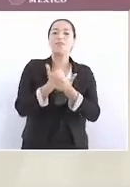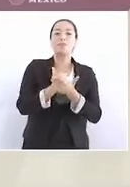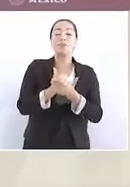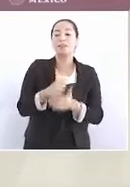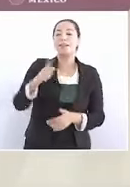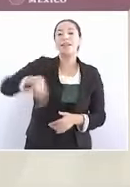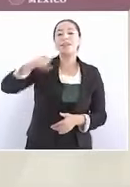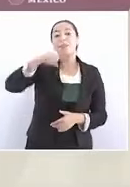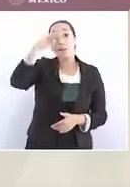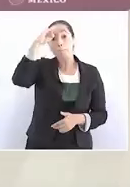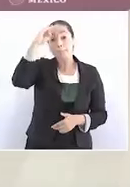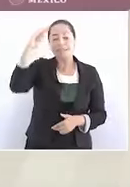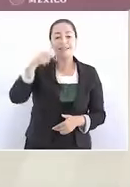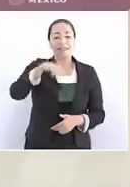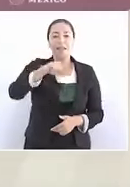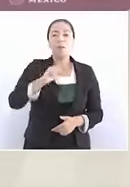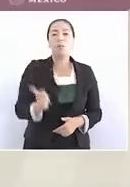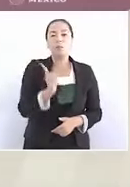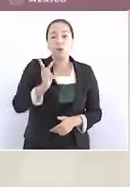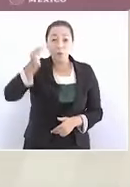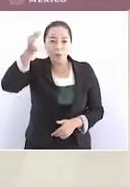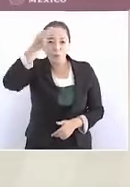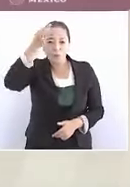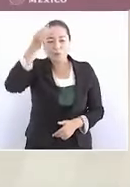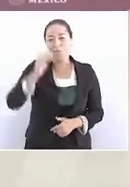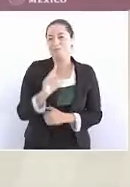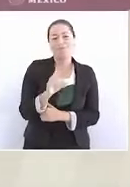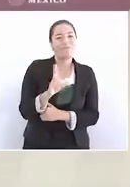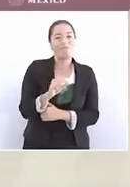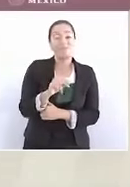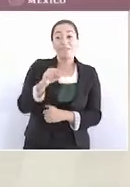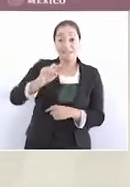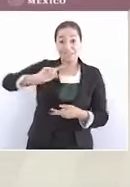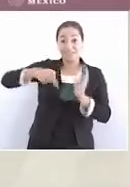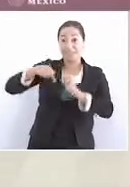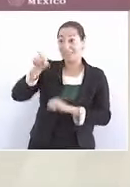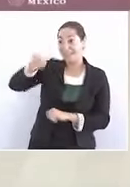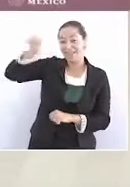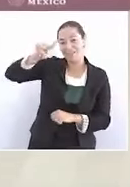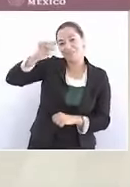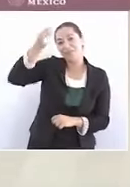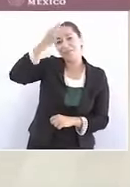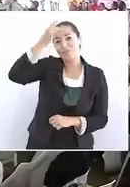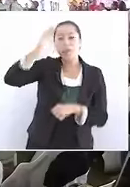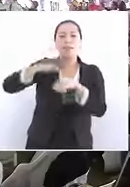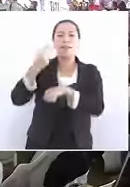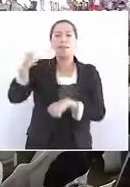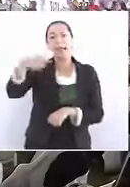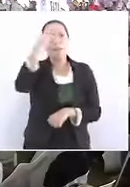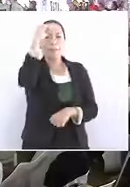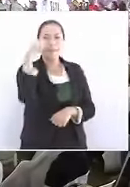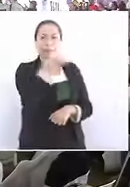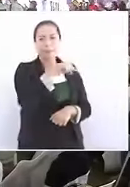que el pueblo es tonto. Y tonto es el que piensa que el pueblo es tonto. Nos han ayudado,